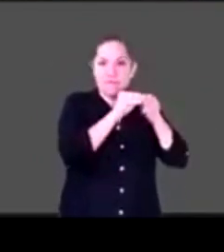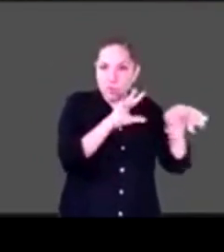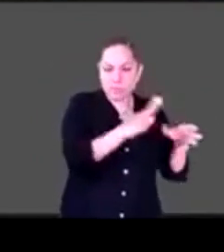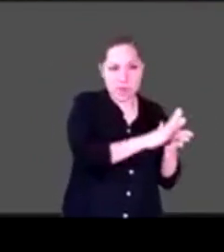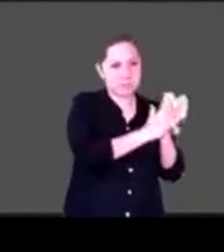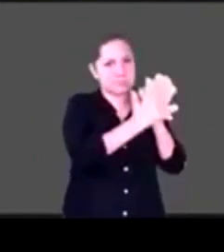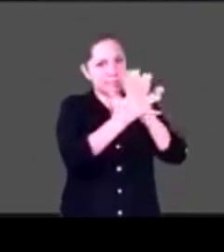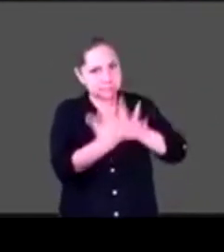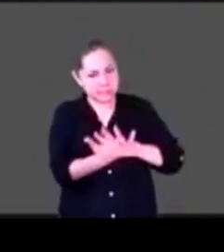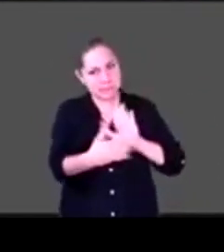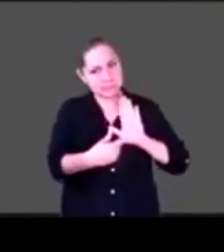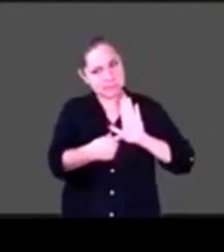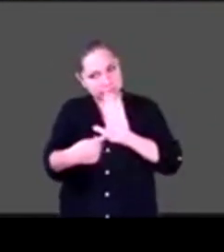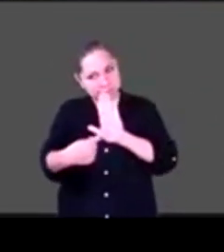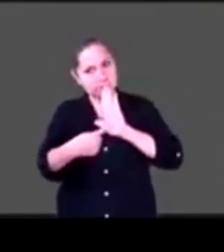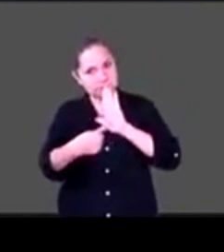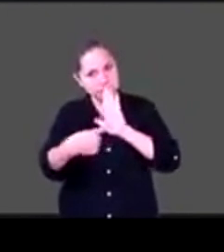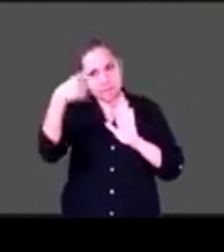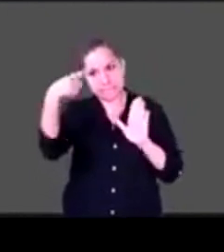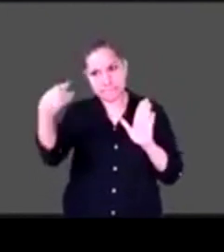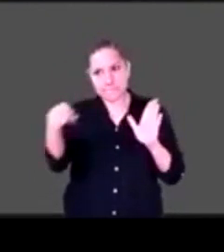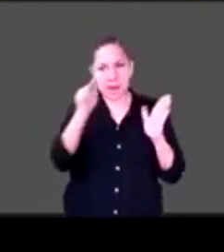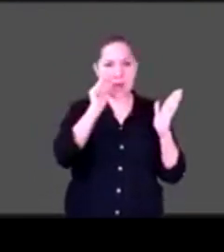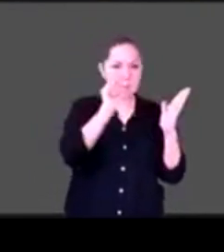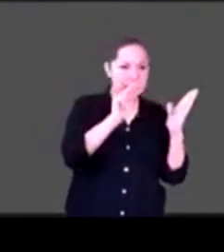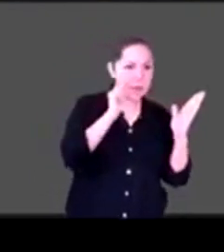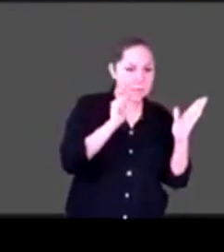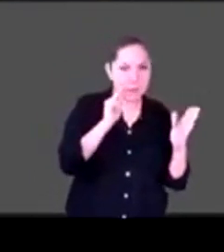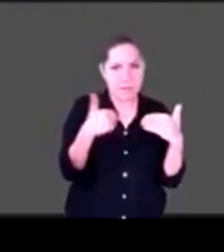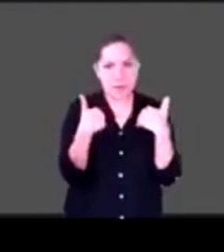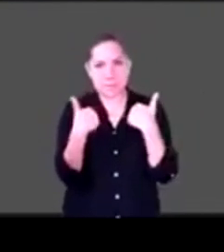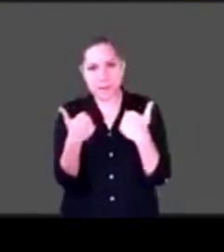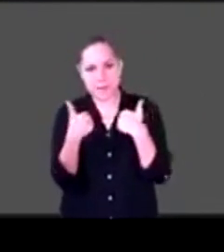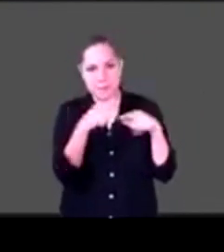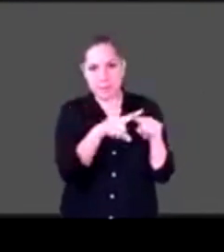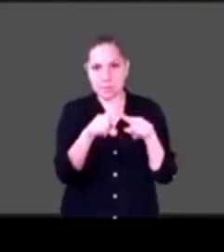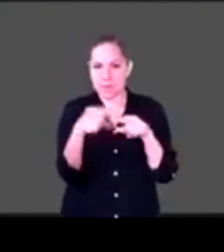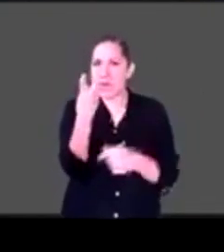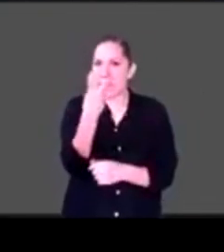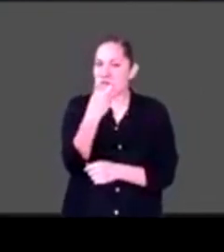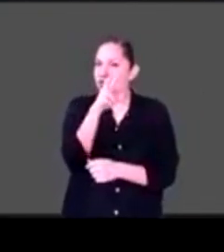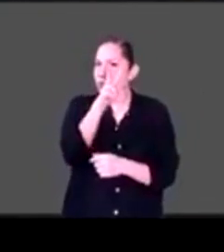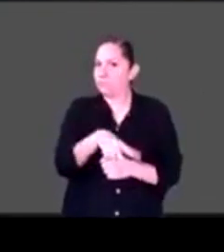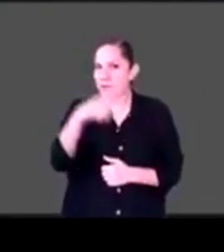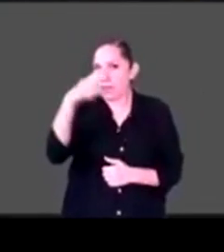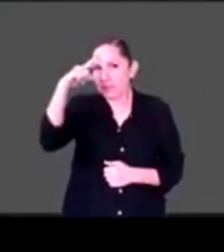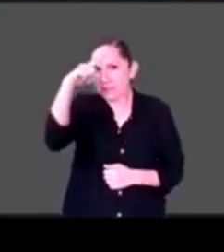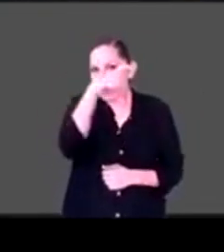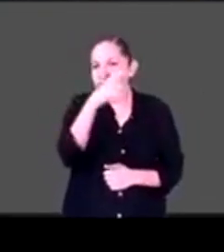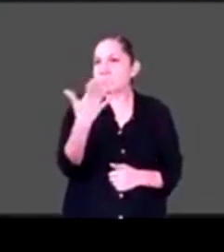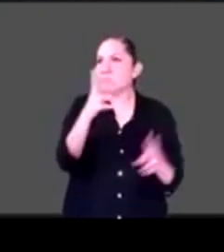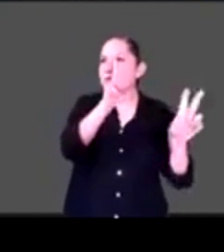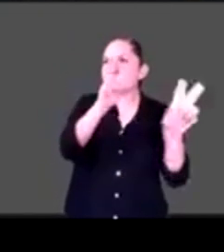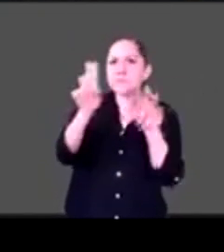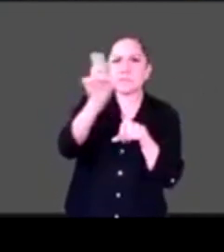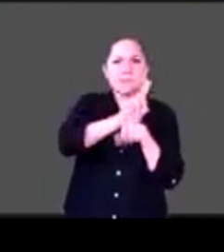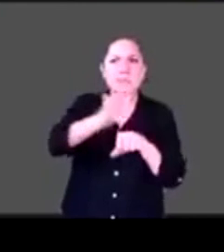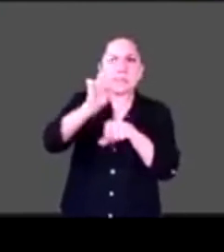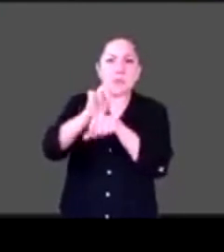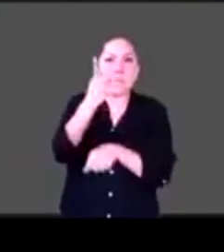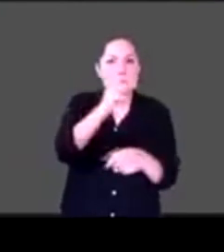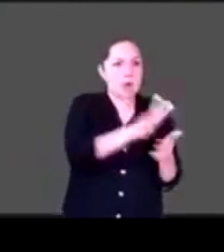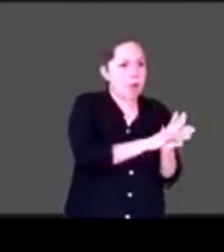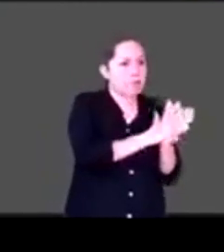y muy significativas, cosa que no ha sido muy posible. Igualmente, la ausencia de los